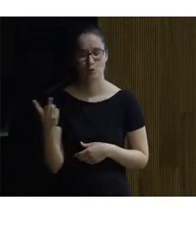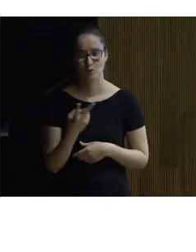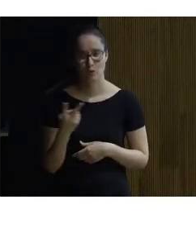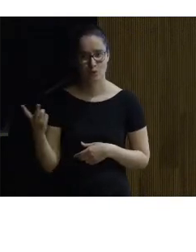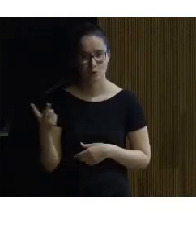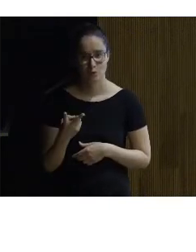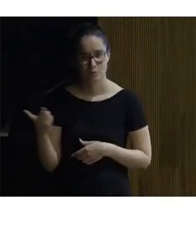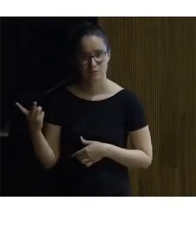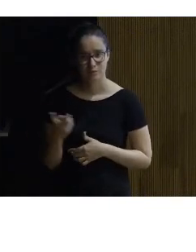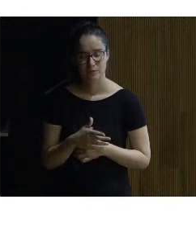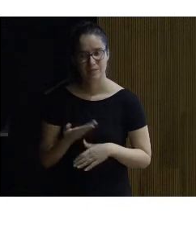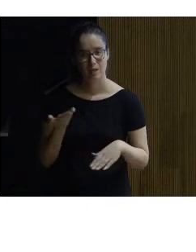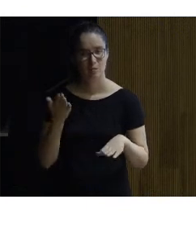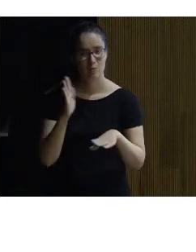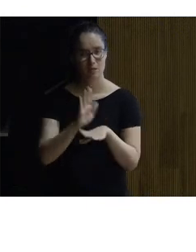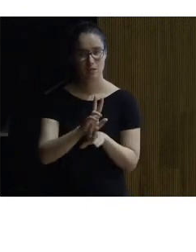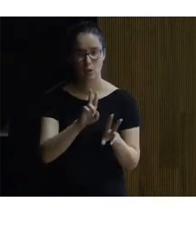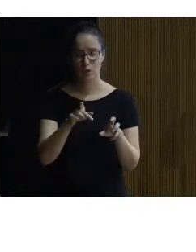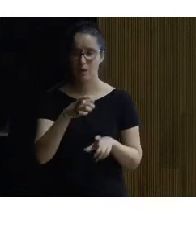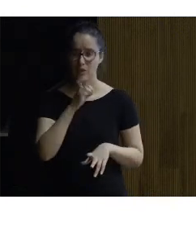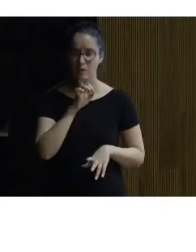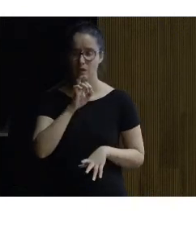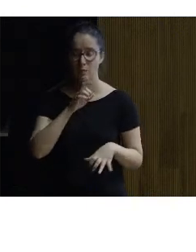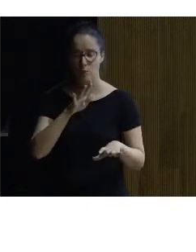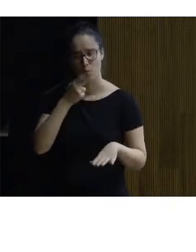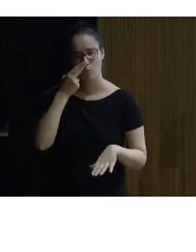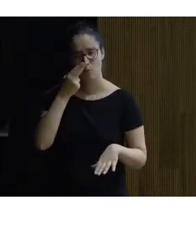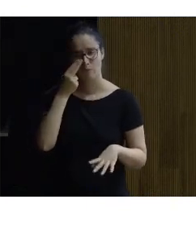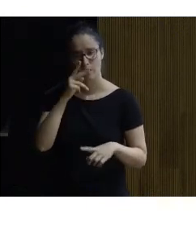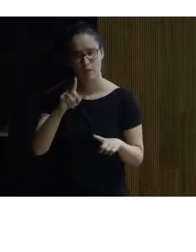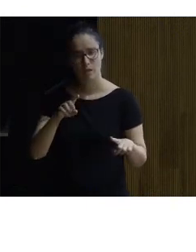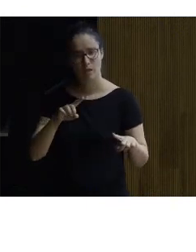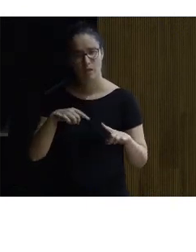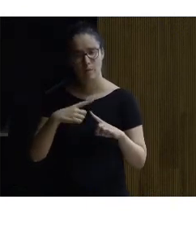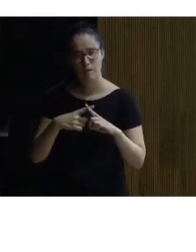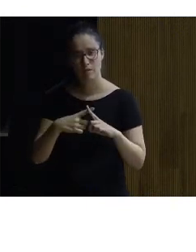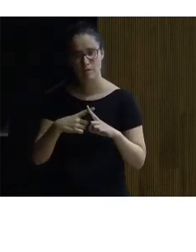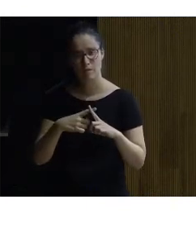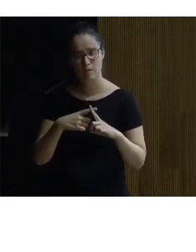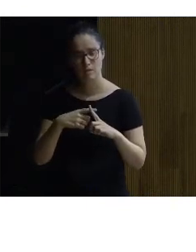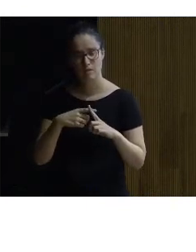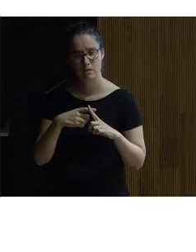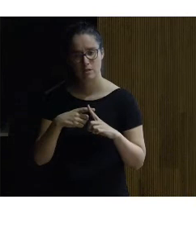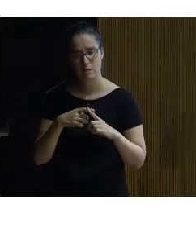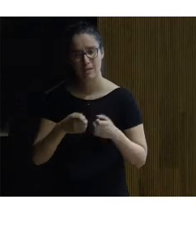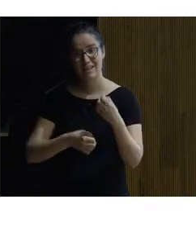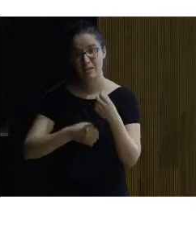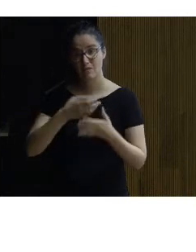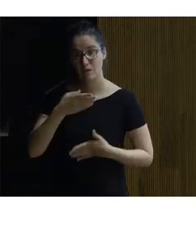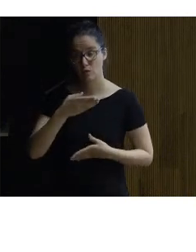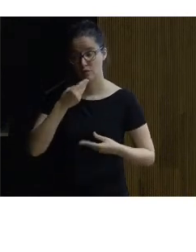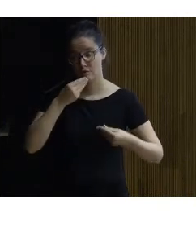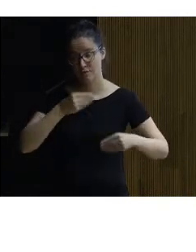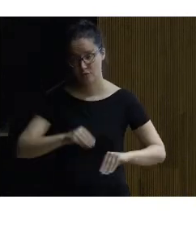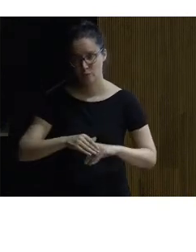han presentado temas difíciles pero muy interesantes y además enraizados en edificios históricos